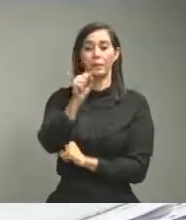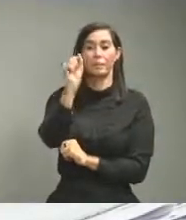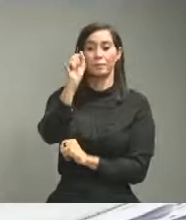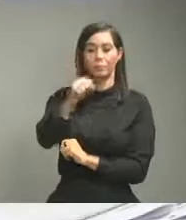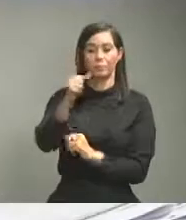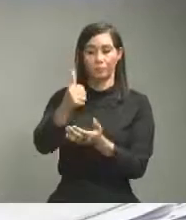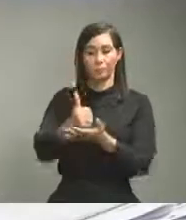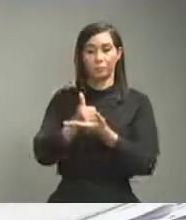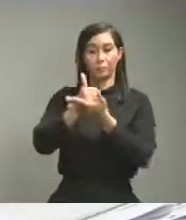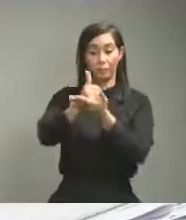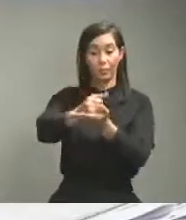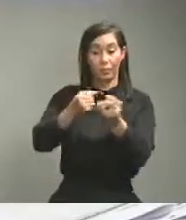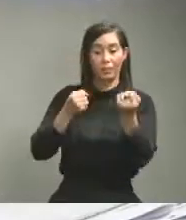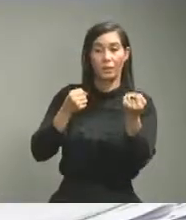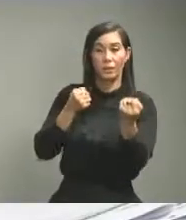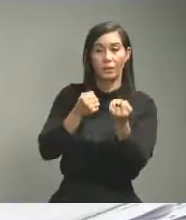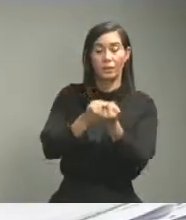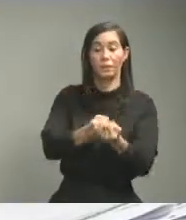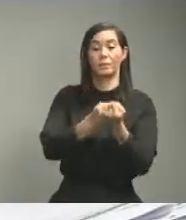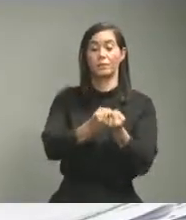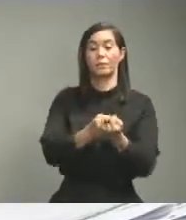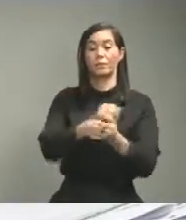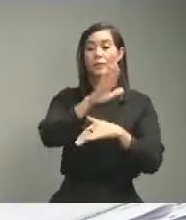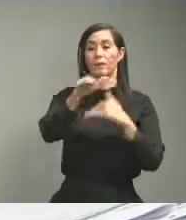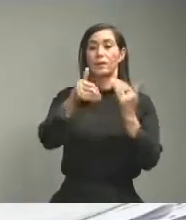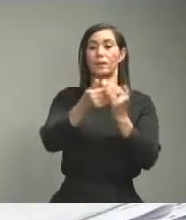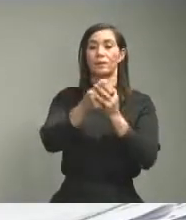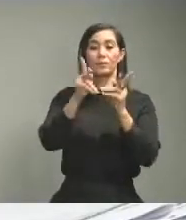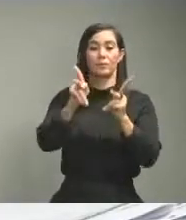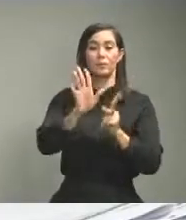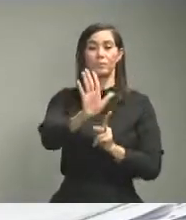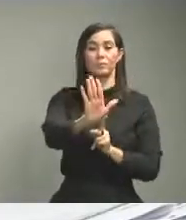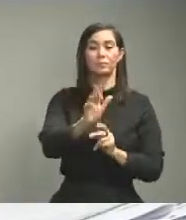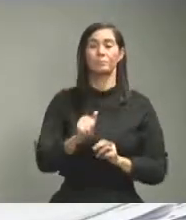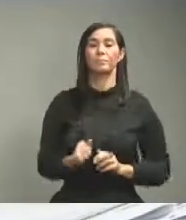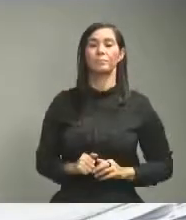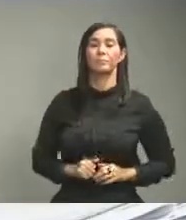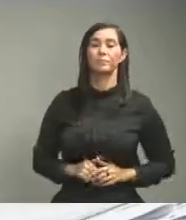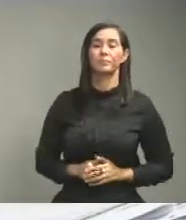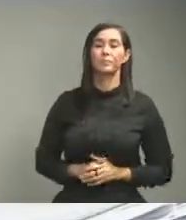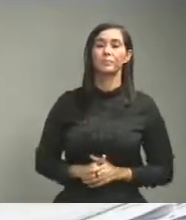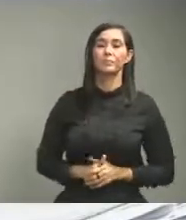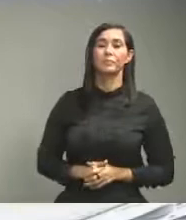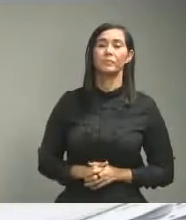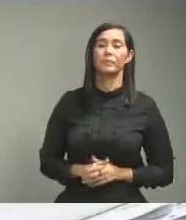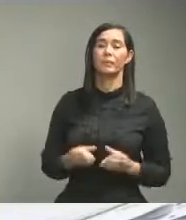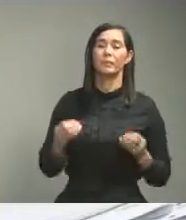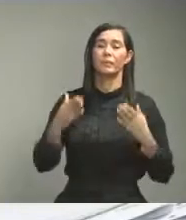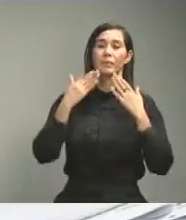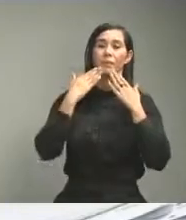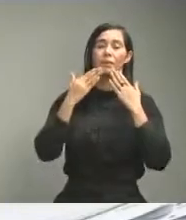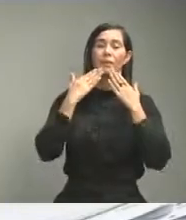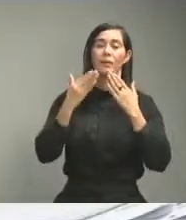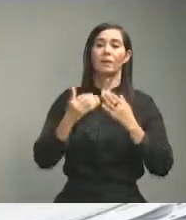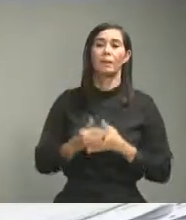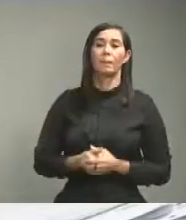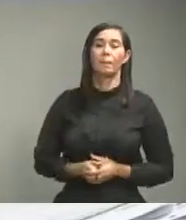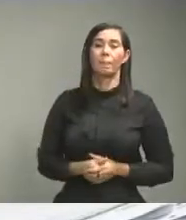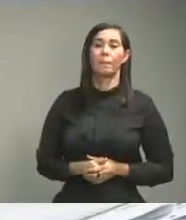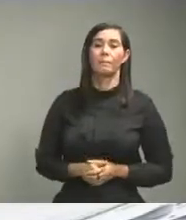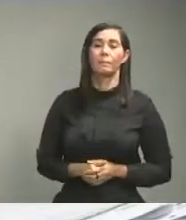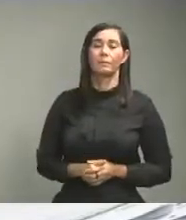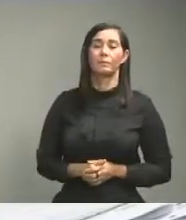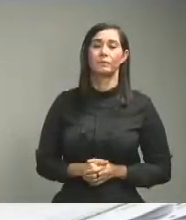asistencia masiva a la colectividad de la que se trate muchas gracias gracias pasamos